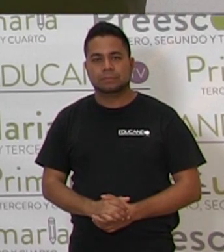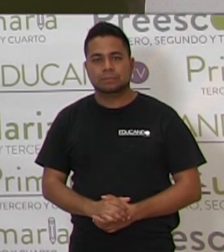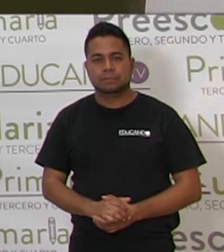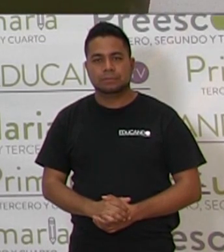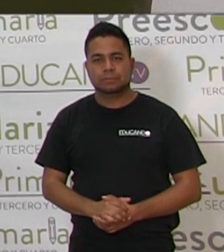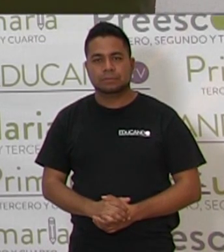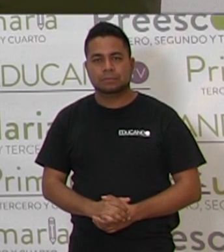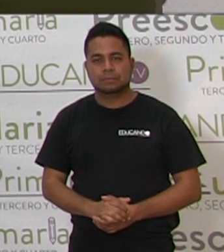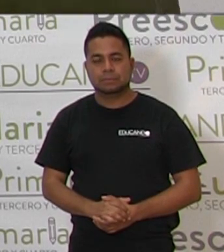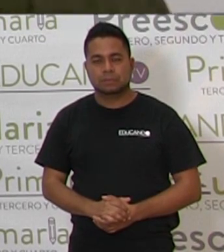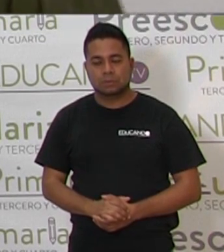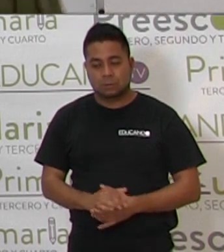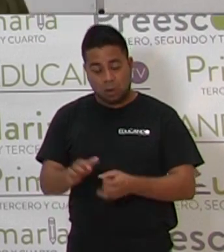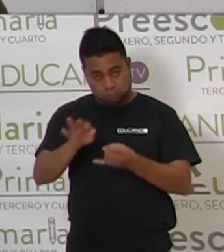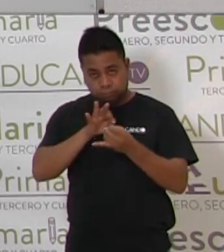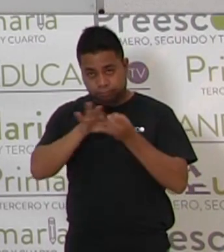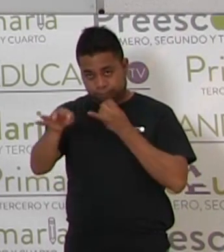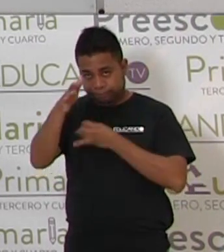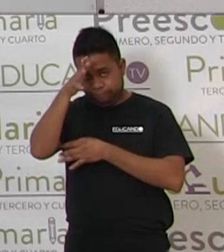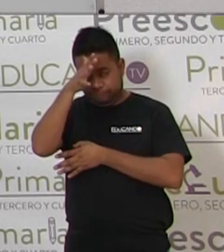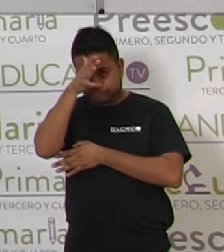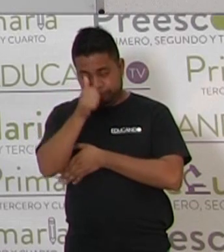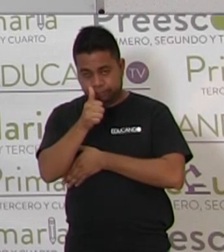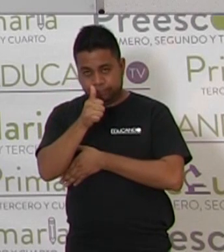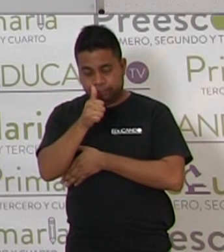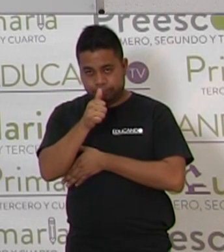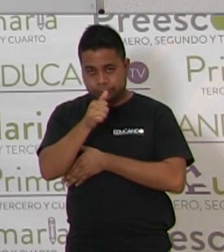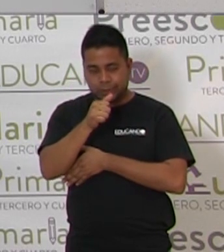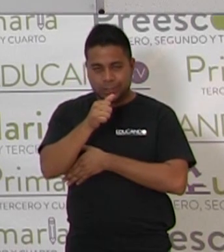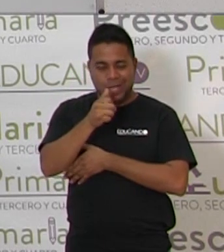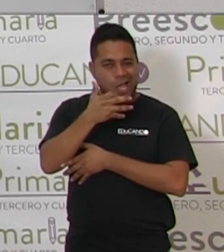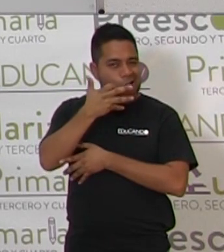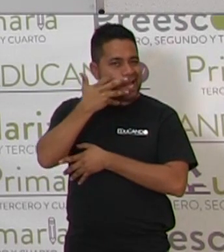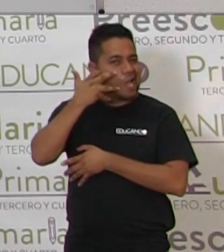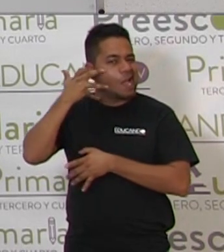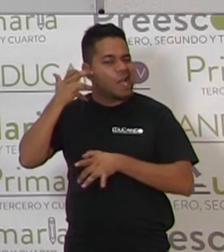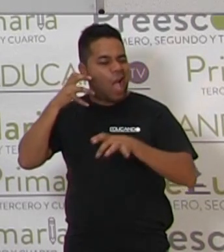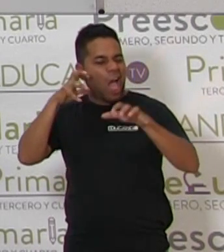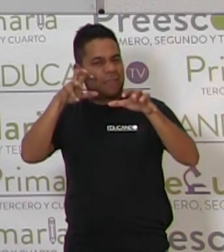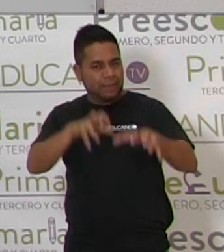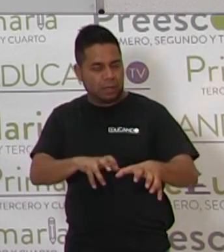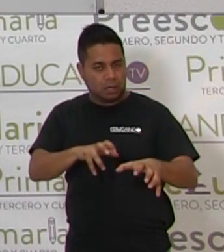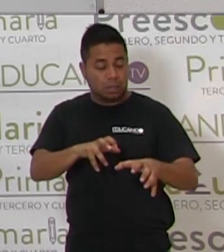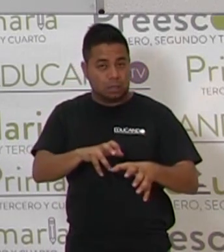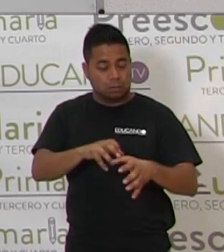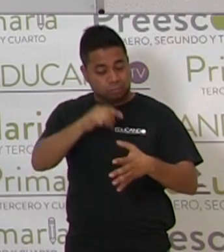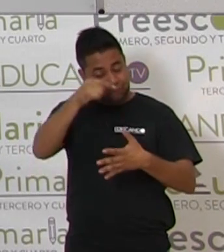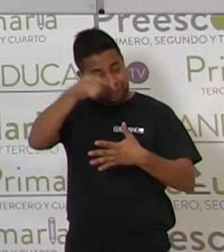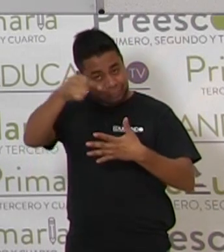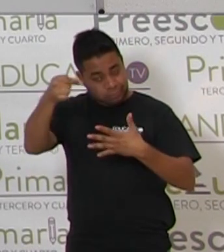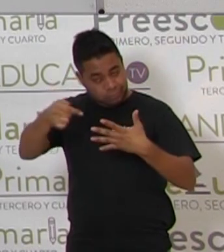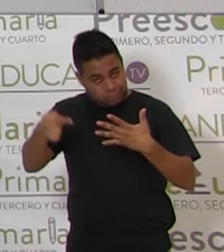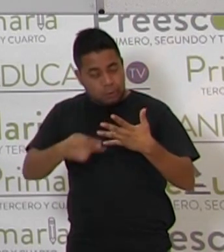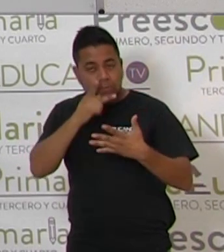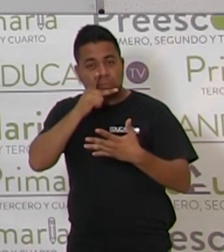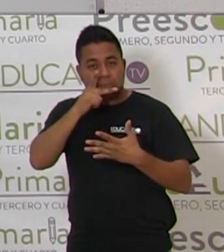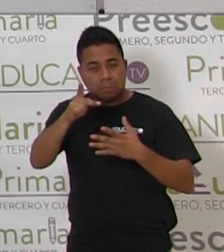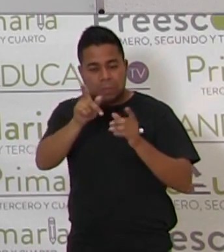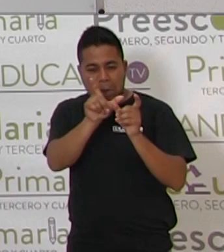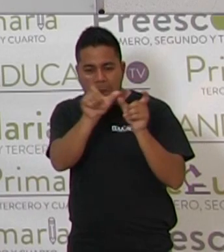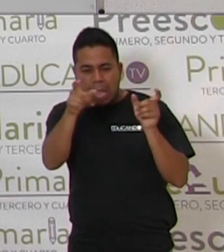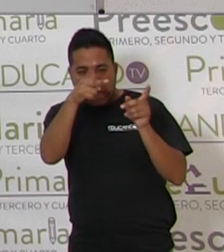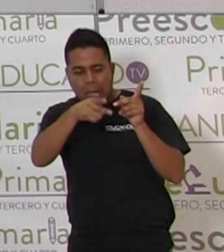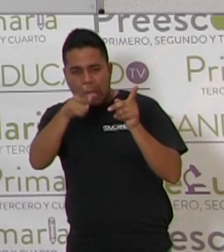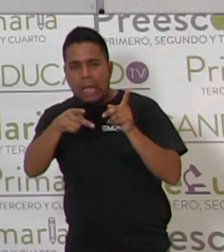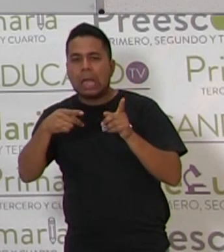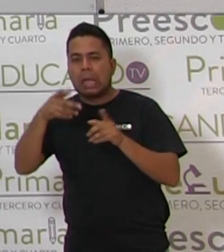y por último, tigre. Esas fueron las